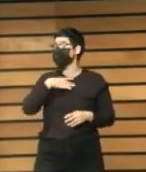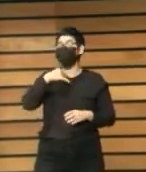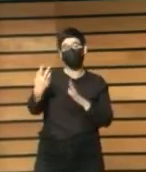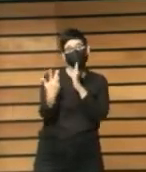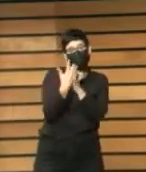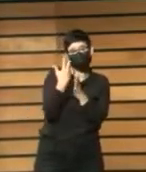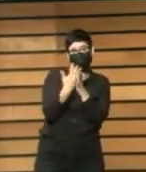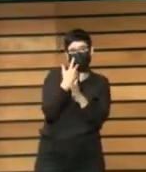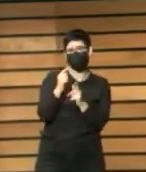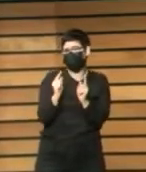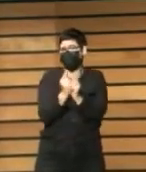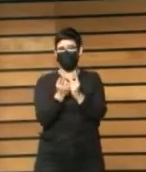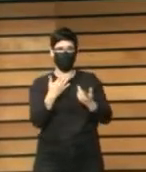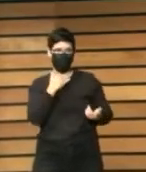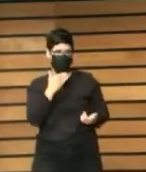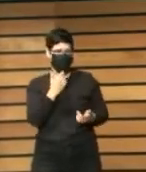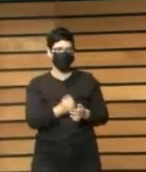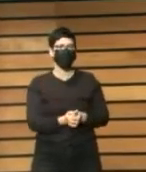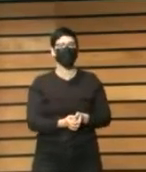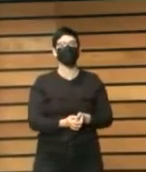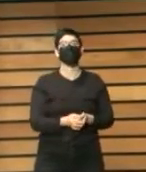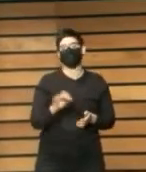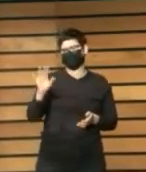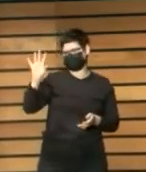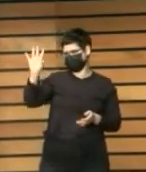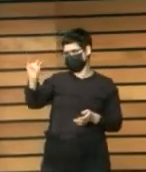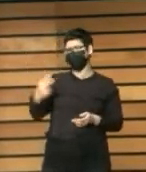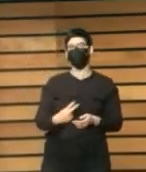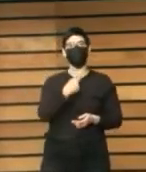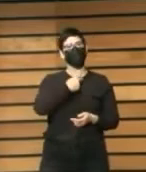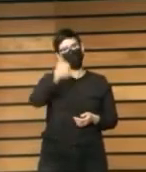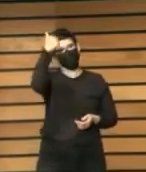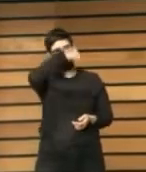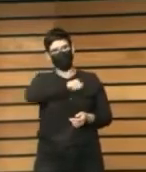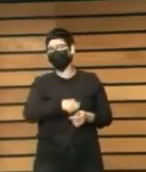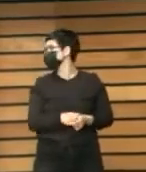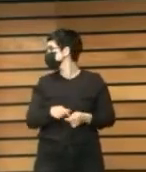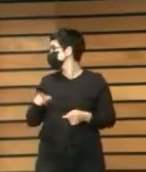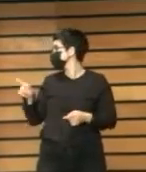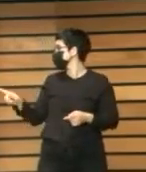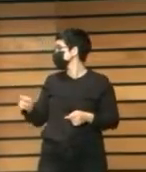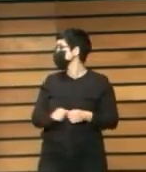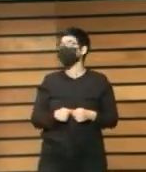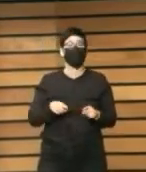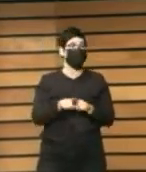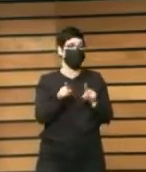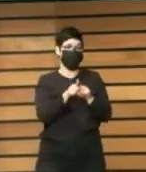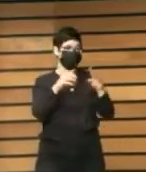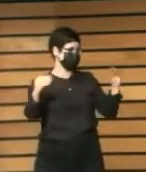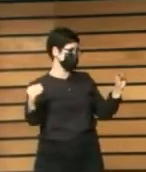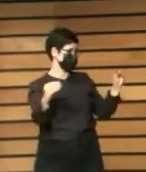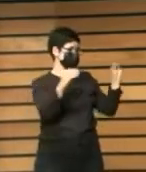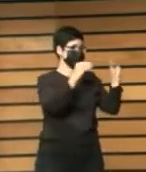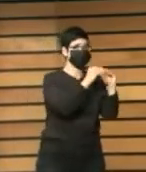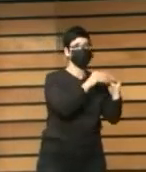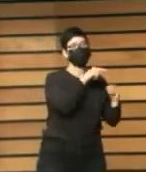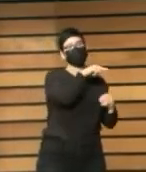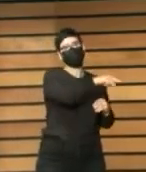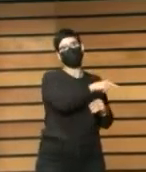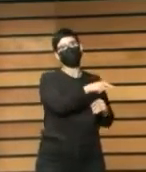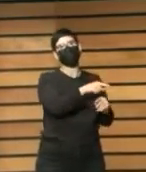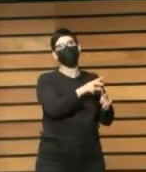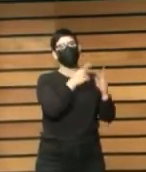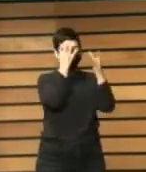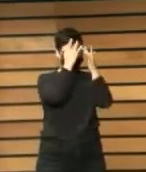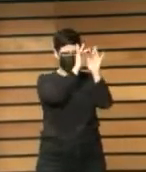sí quizás precisar que bueno en primer lugar que no puedo no estar de acuerdo con Lori con el tema de que sensibilizar hacia